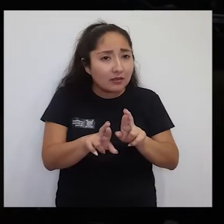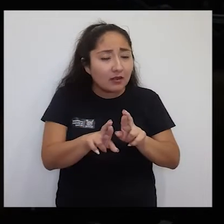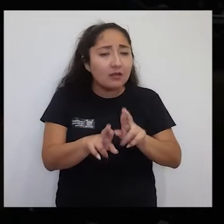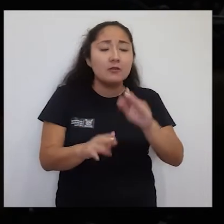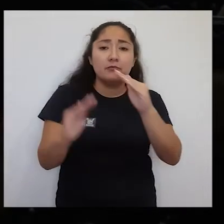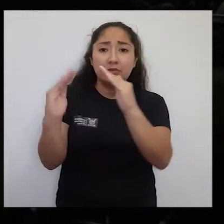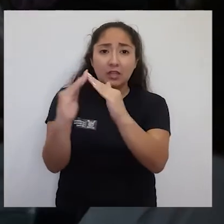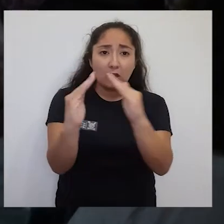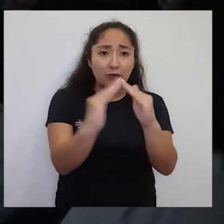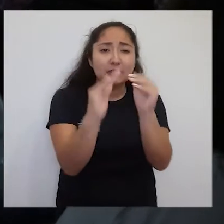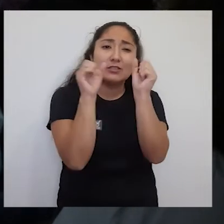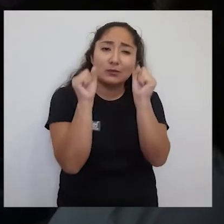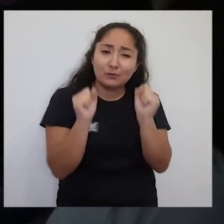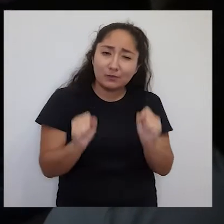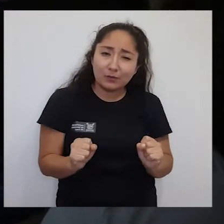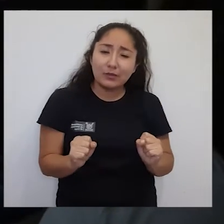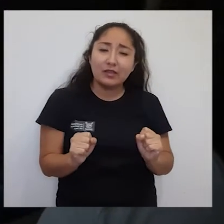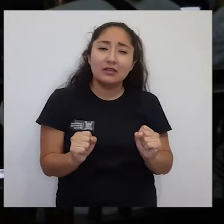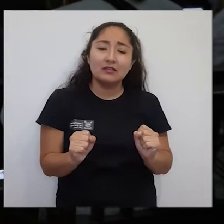vecinos...